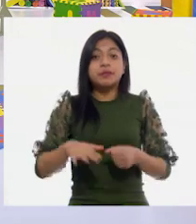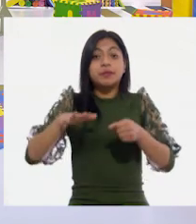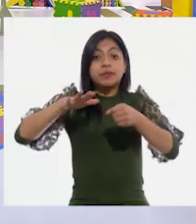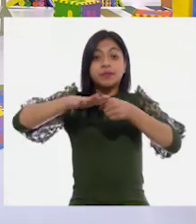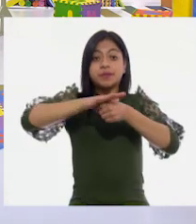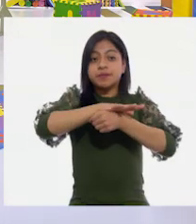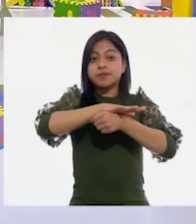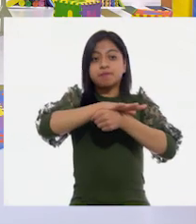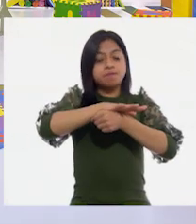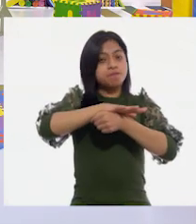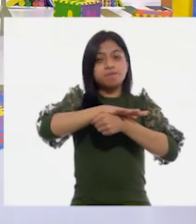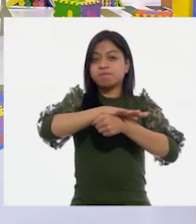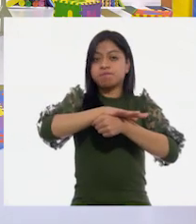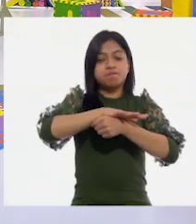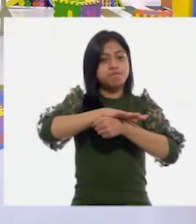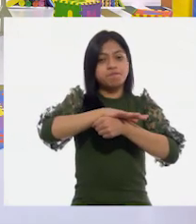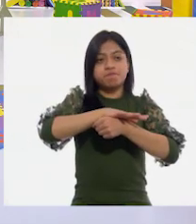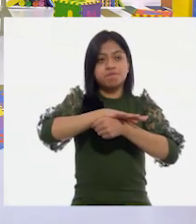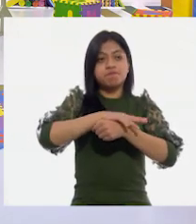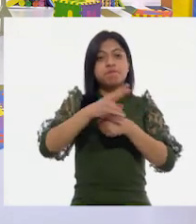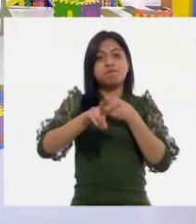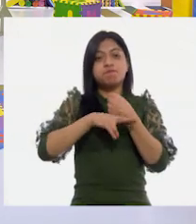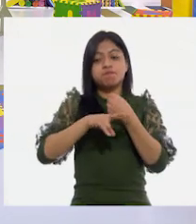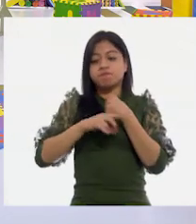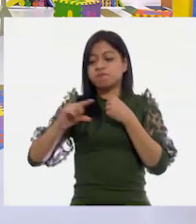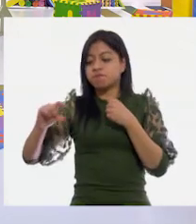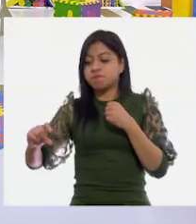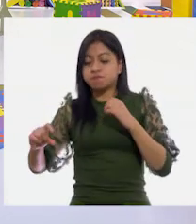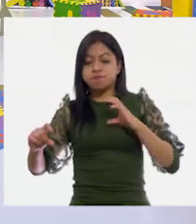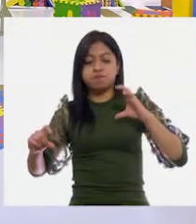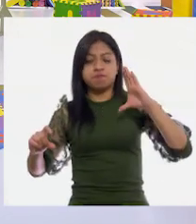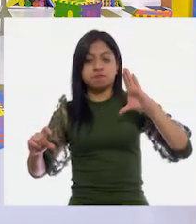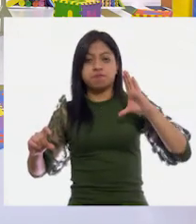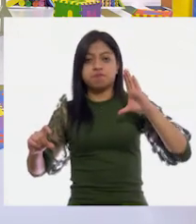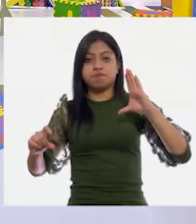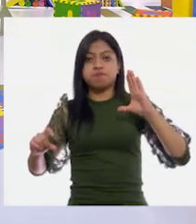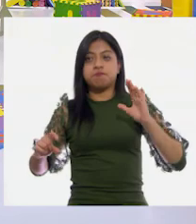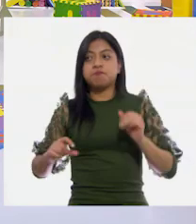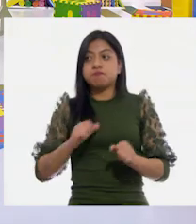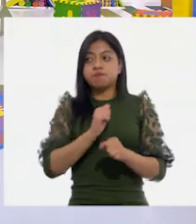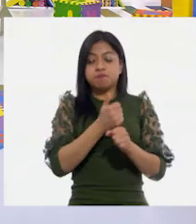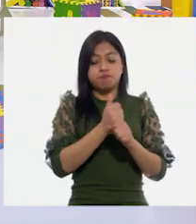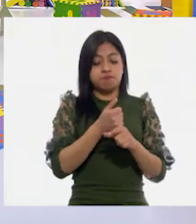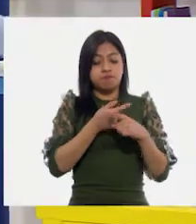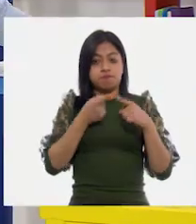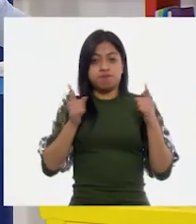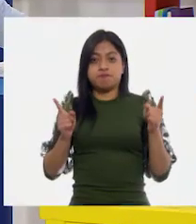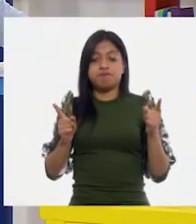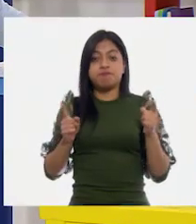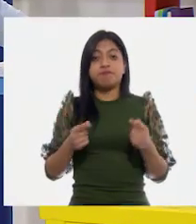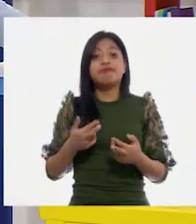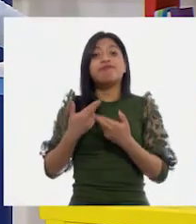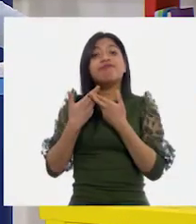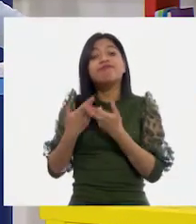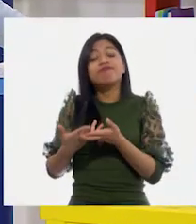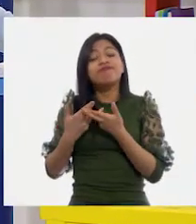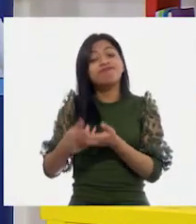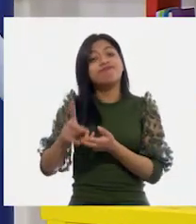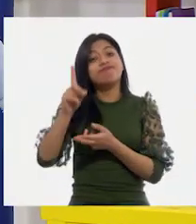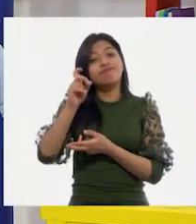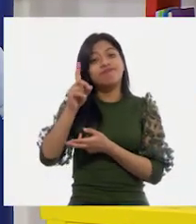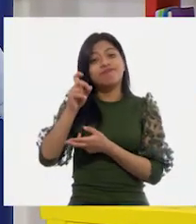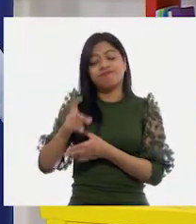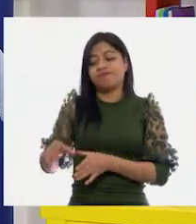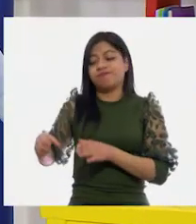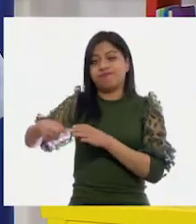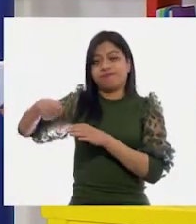esta botella con este vasito, solo con cuatro oportunidades. Vean, y nos sobró bastante líquido en la